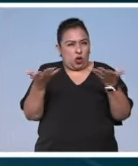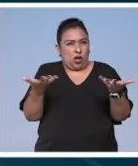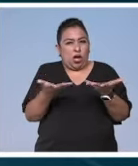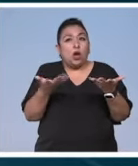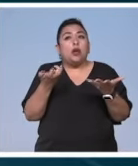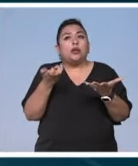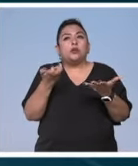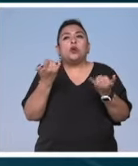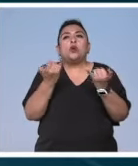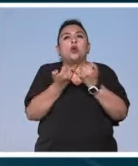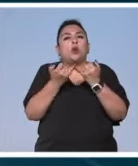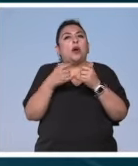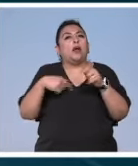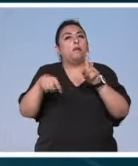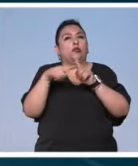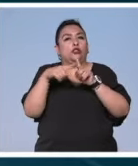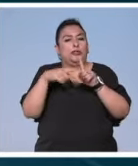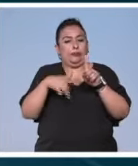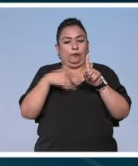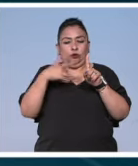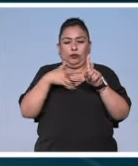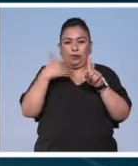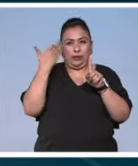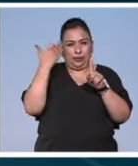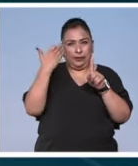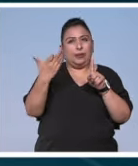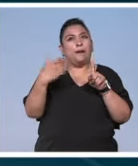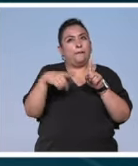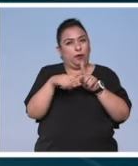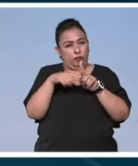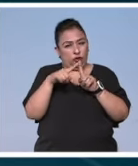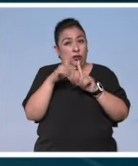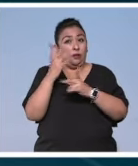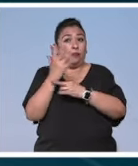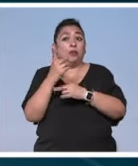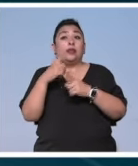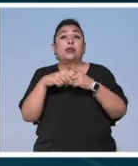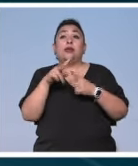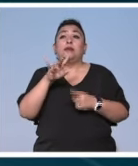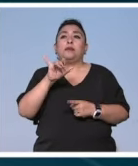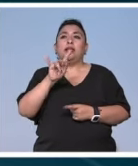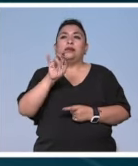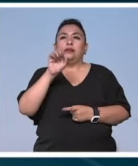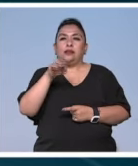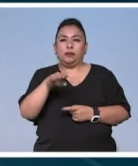afectará de forma positiva la percepción del mismo según el portal Big Thing